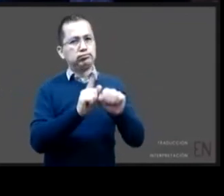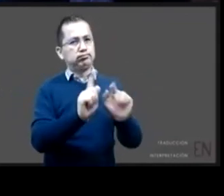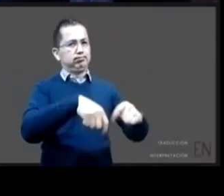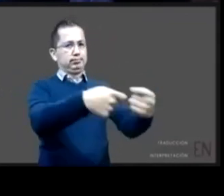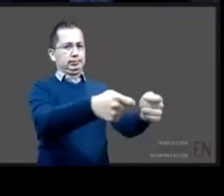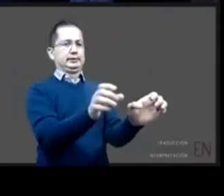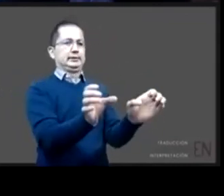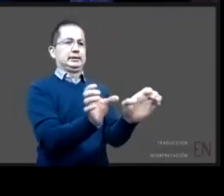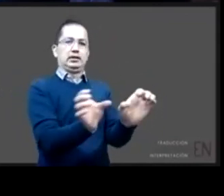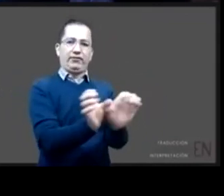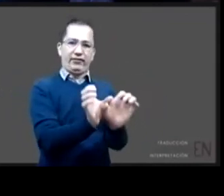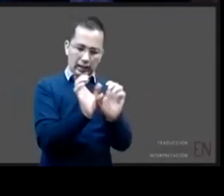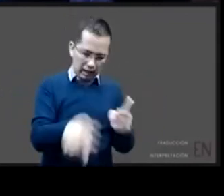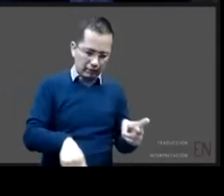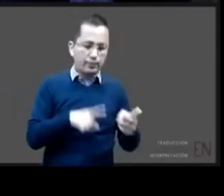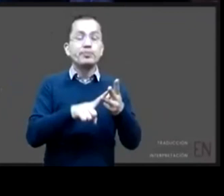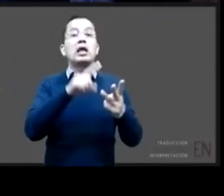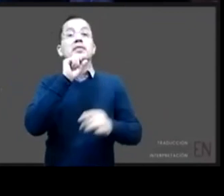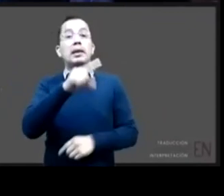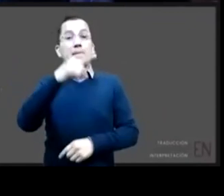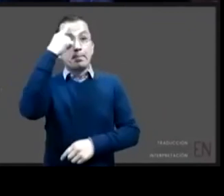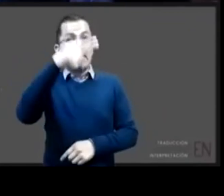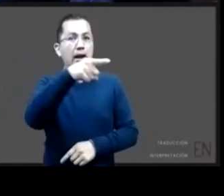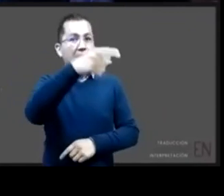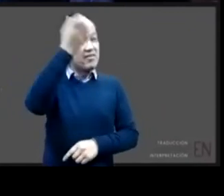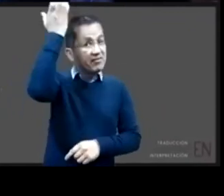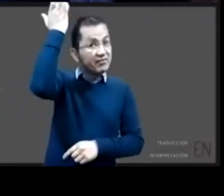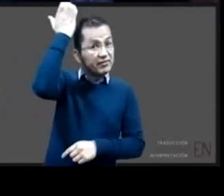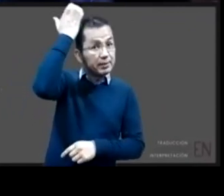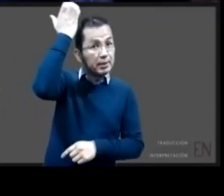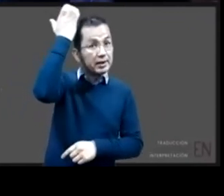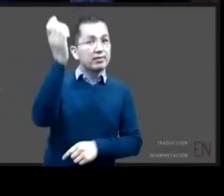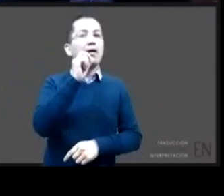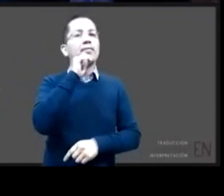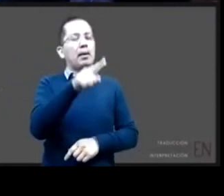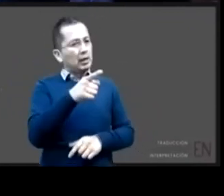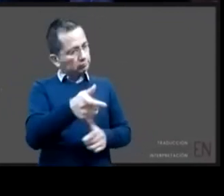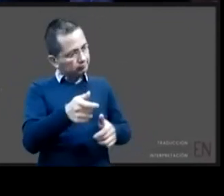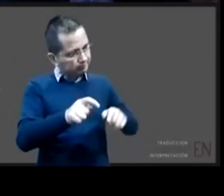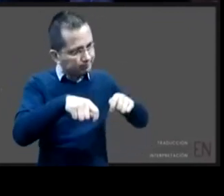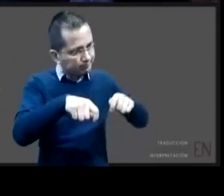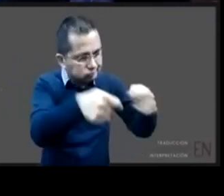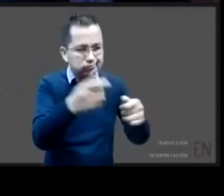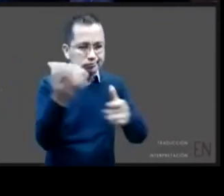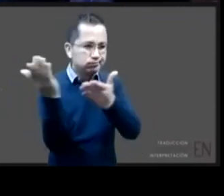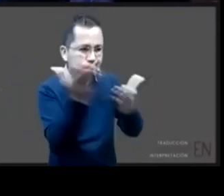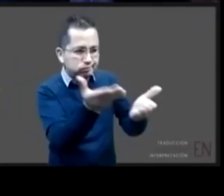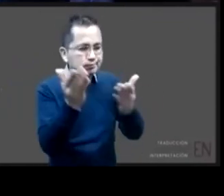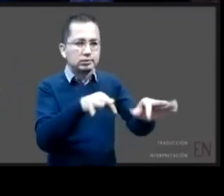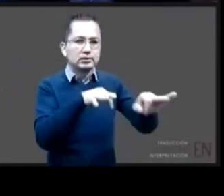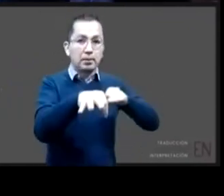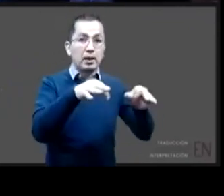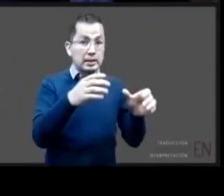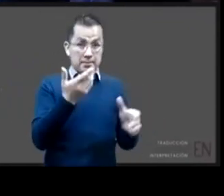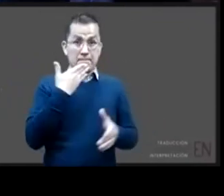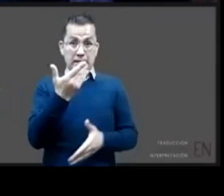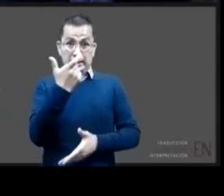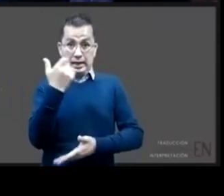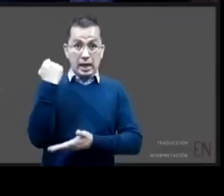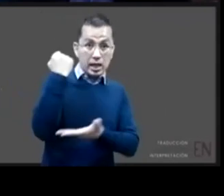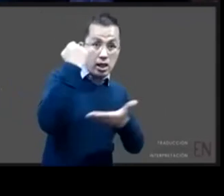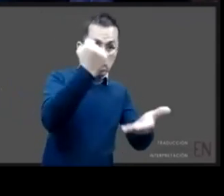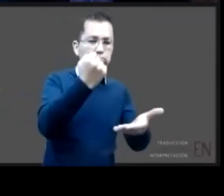son importantes contar con ellos y estos recursos pues permitirá que estos centros se adapten a las exigencias